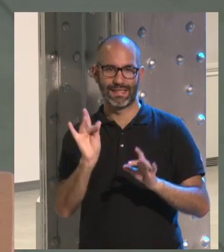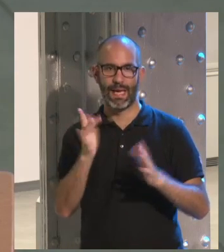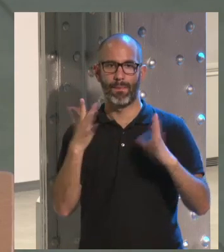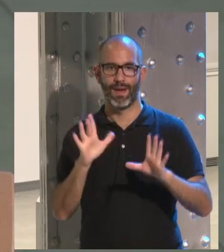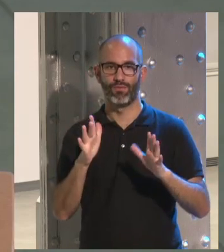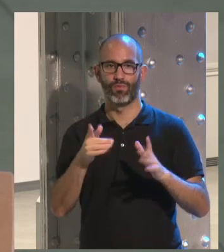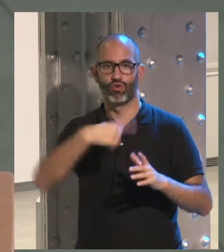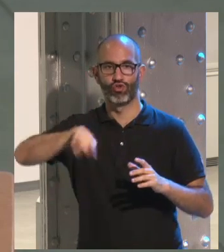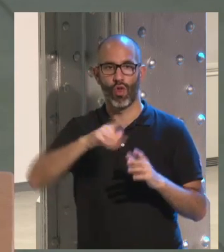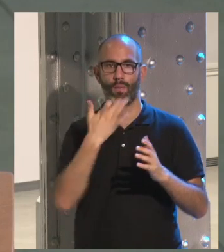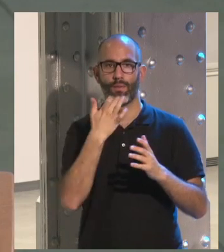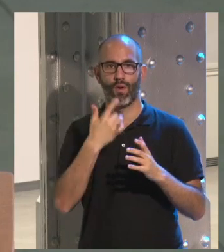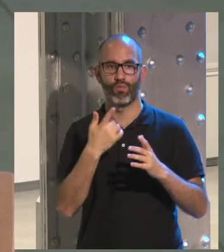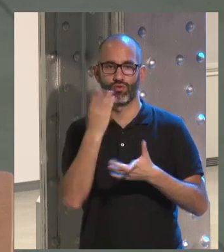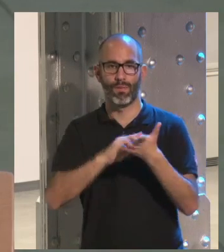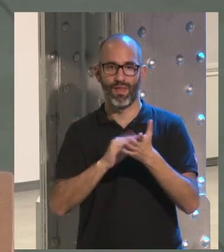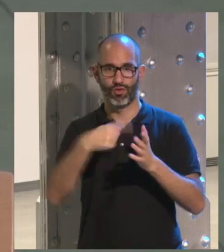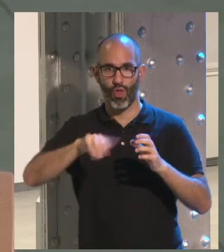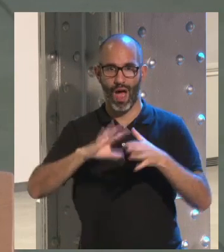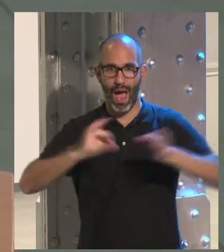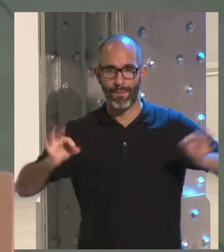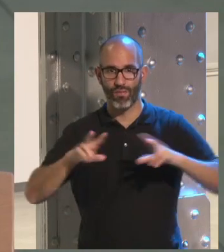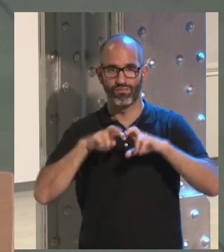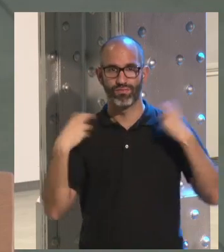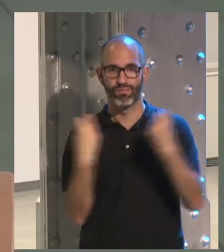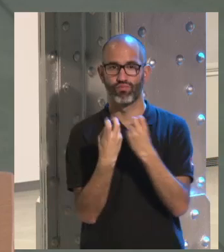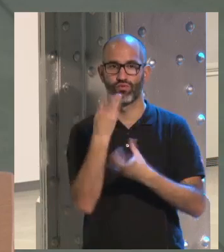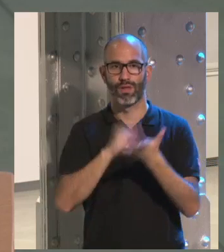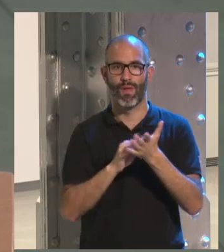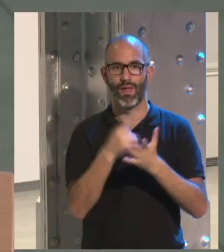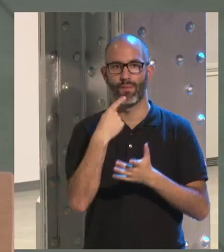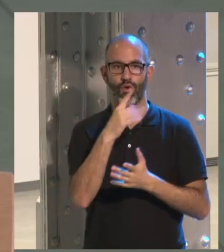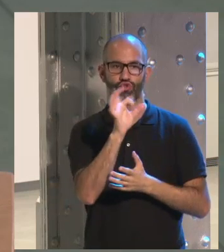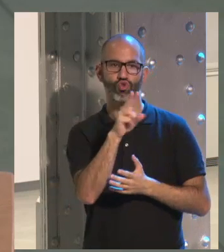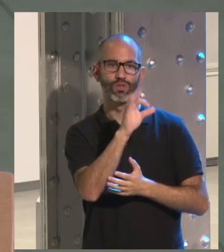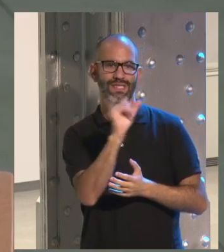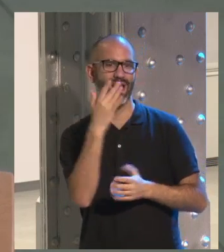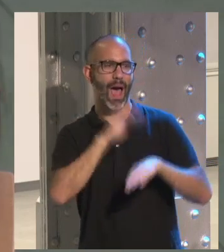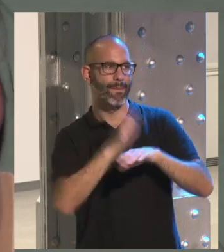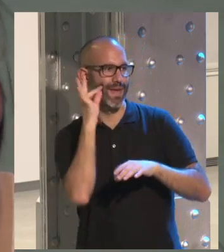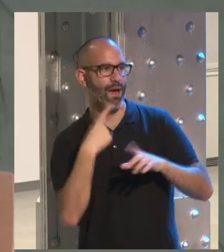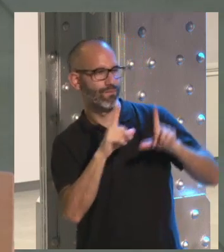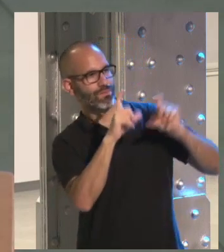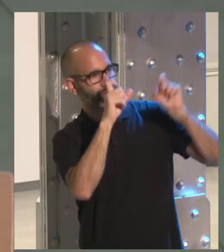estamos cenando entre amigos y estamos muchas veces más haciendo una foto a Susi que escuchando